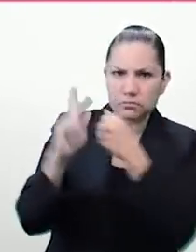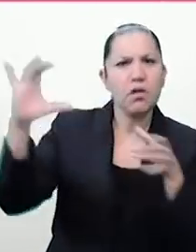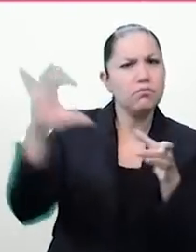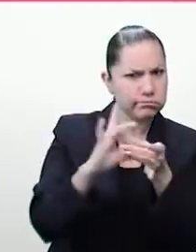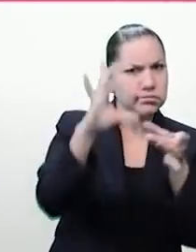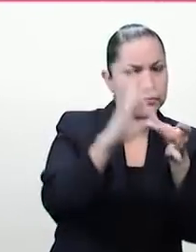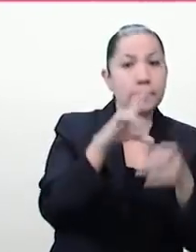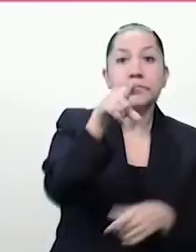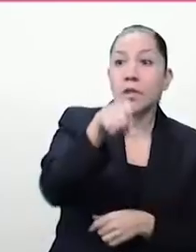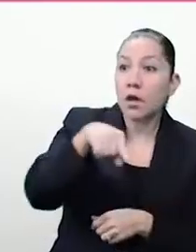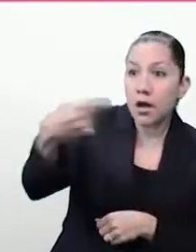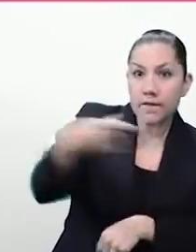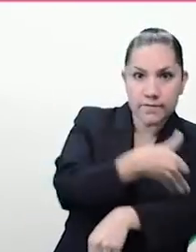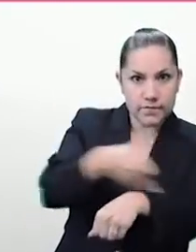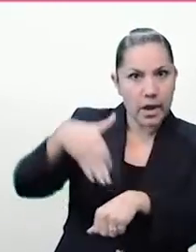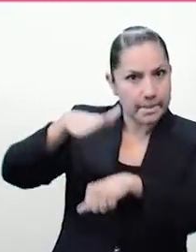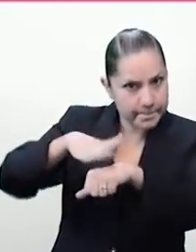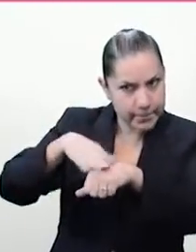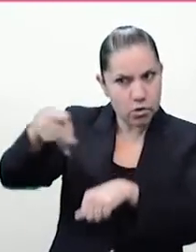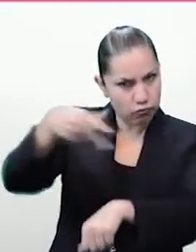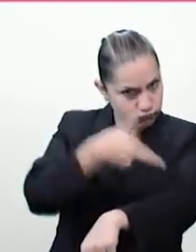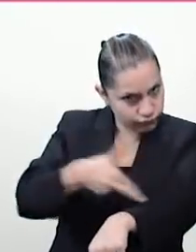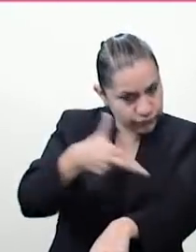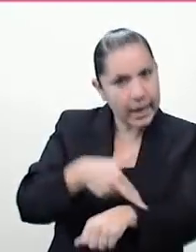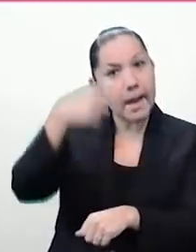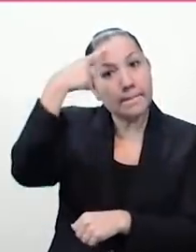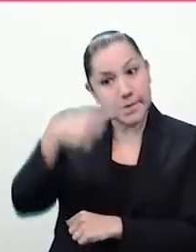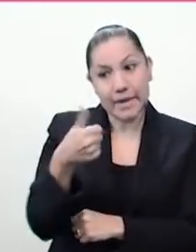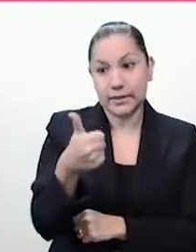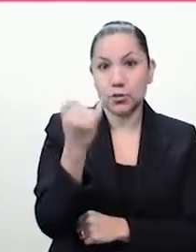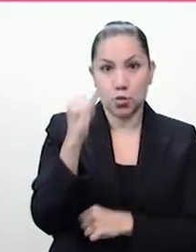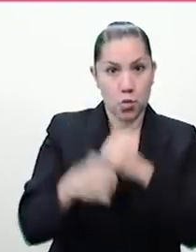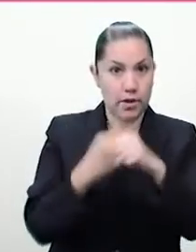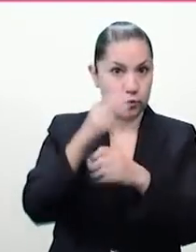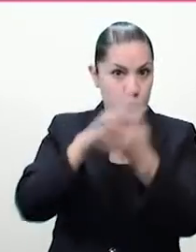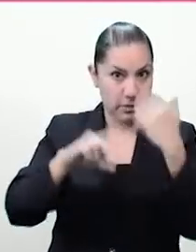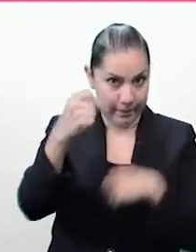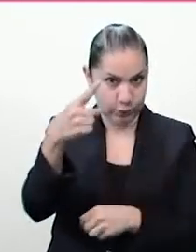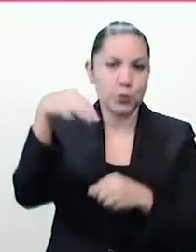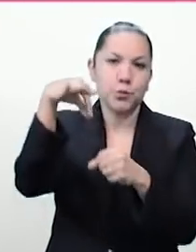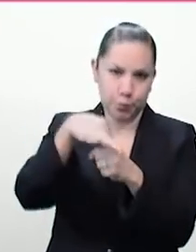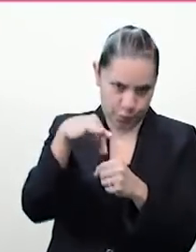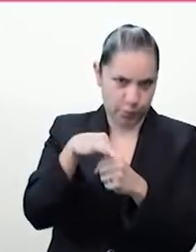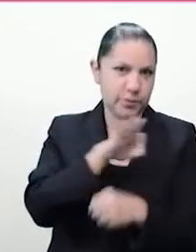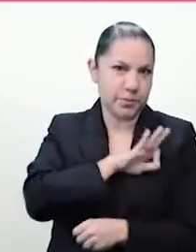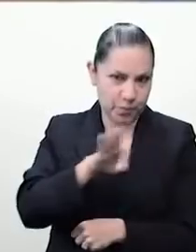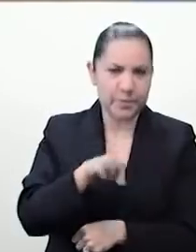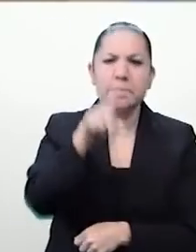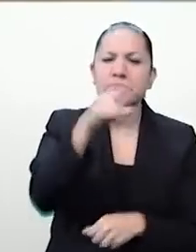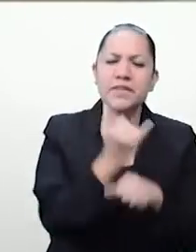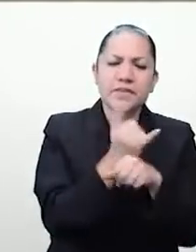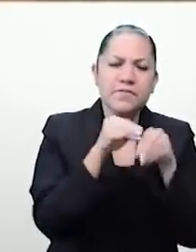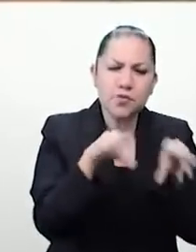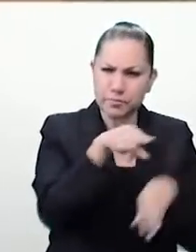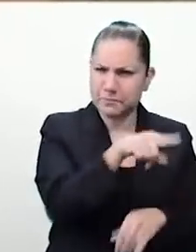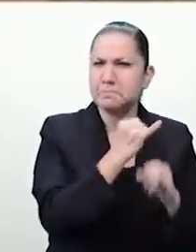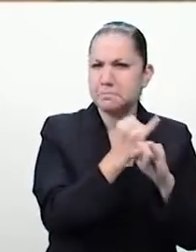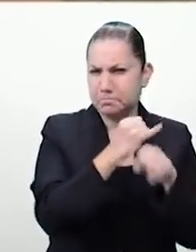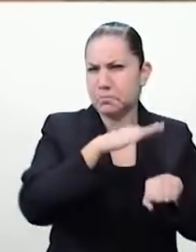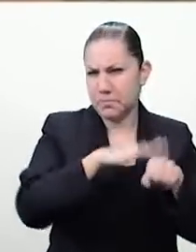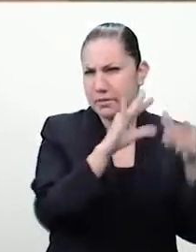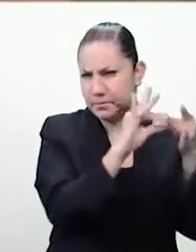el extranjero que tramiten su INE. Se registren y voten el 6 de junio de 2021. Infórmate en votoextranjero.mx. Contamos todas,